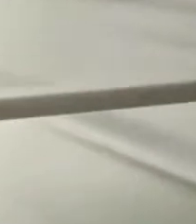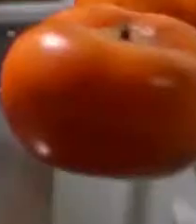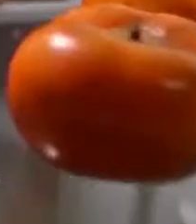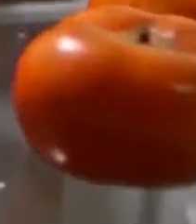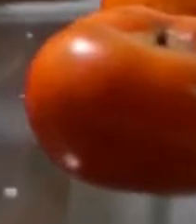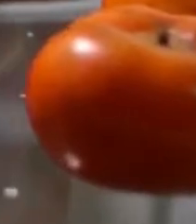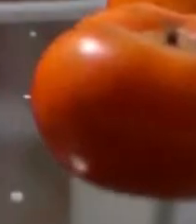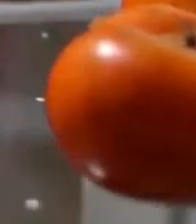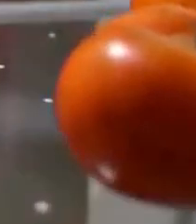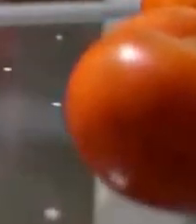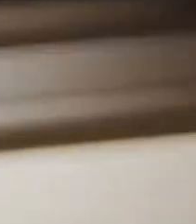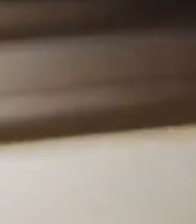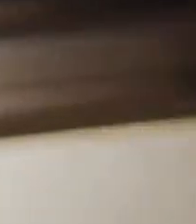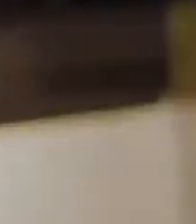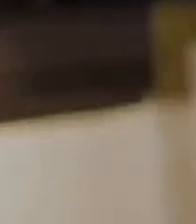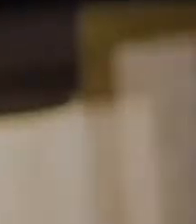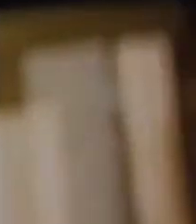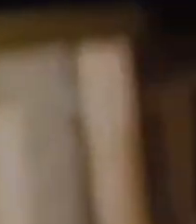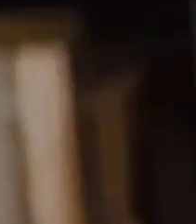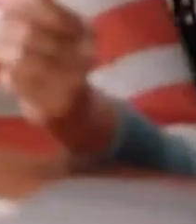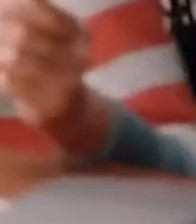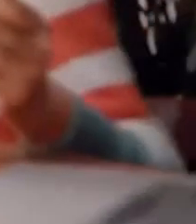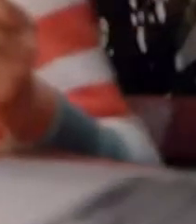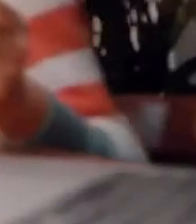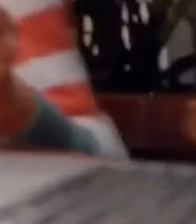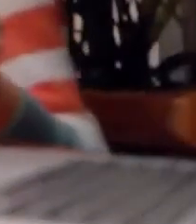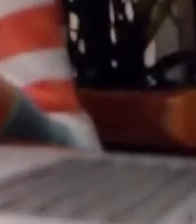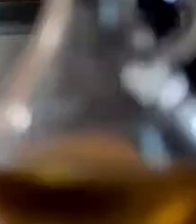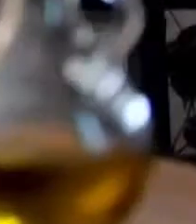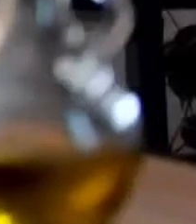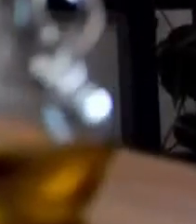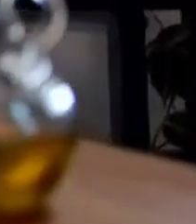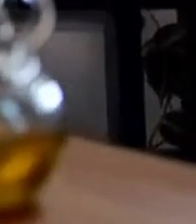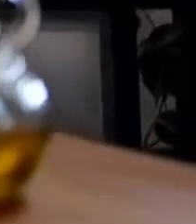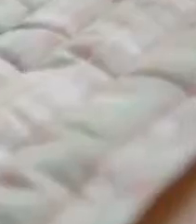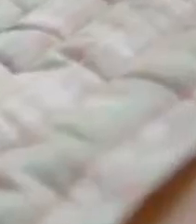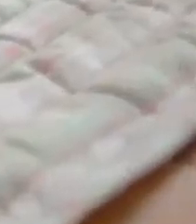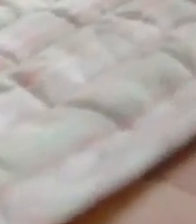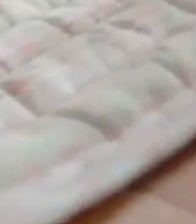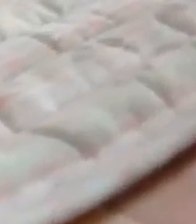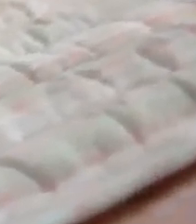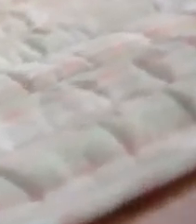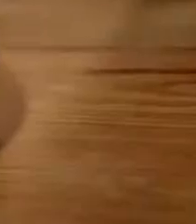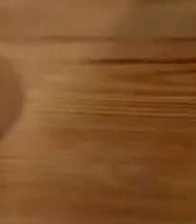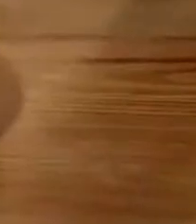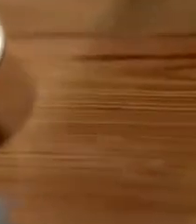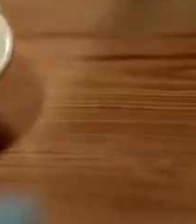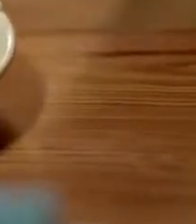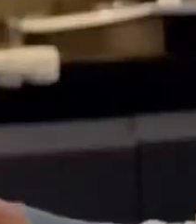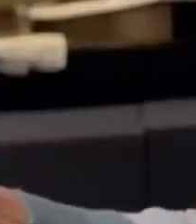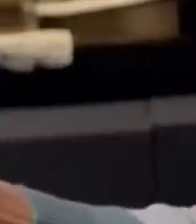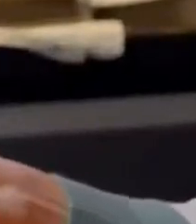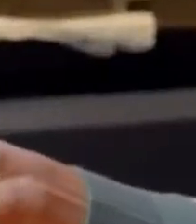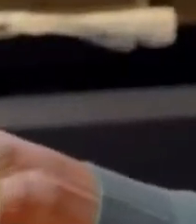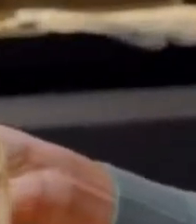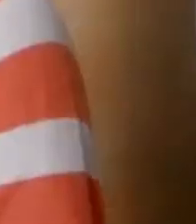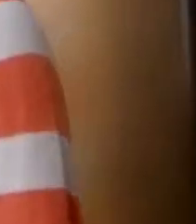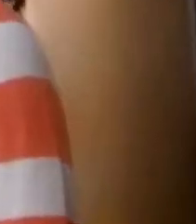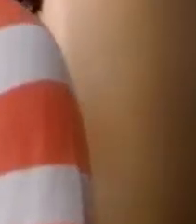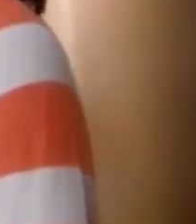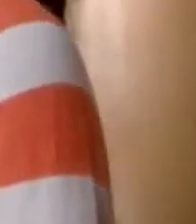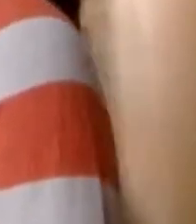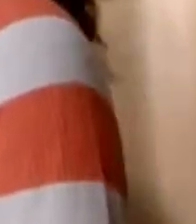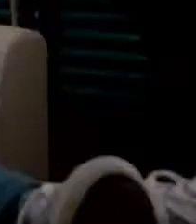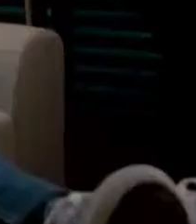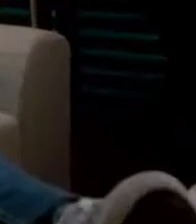feliz Digan lo que digan Don Vitorio convierte Cualquier momento En un gran momento Y eso puede pasar Todos